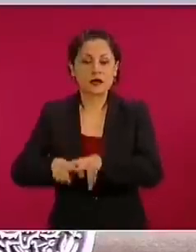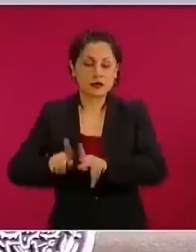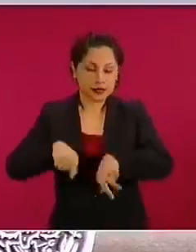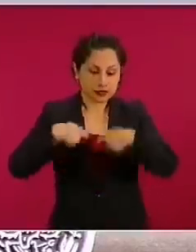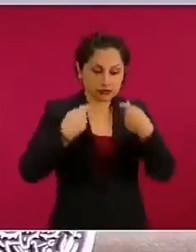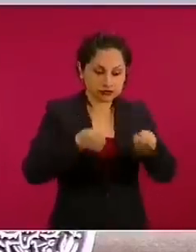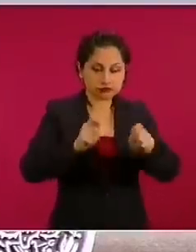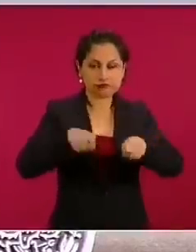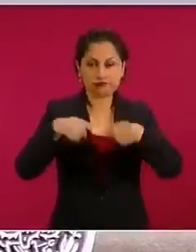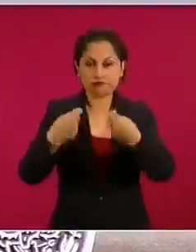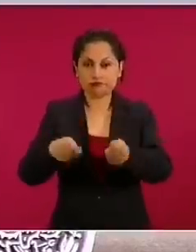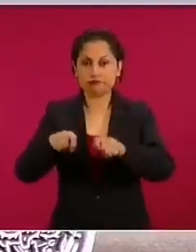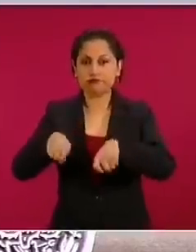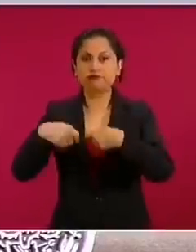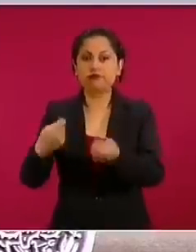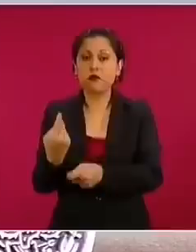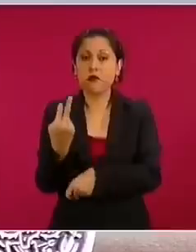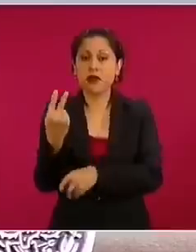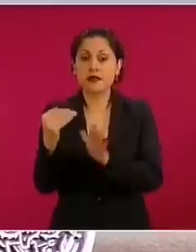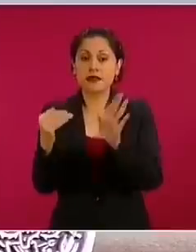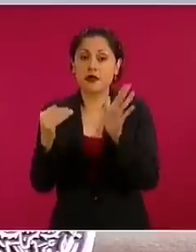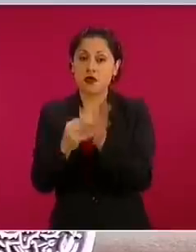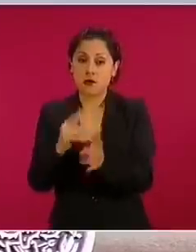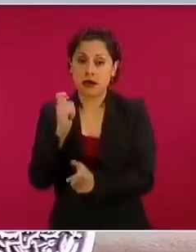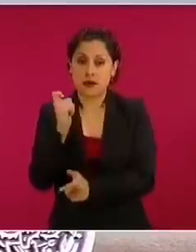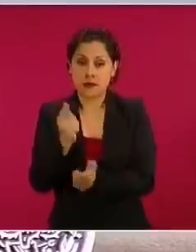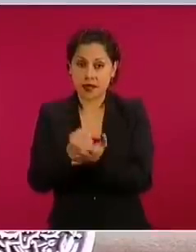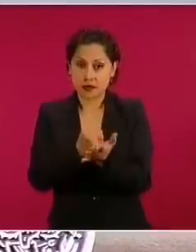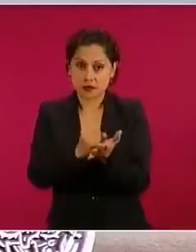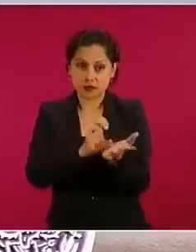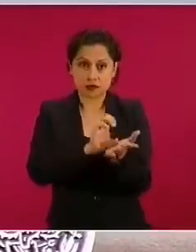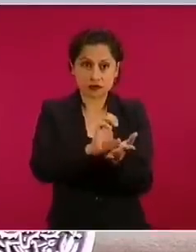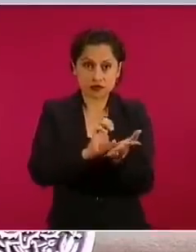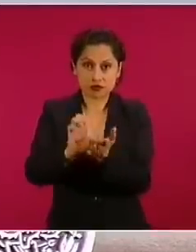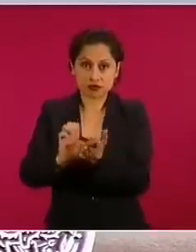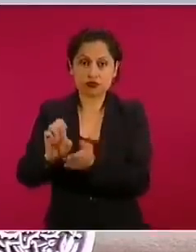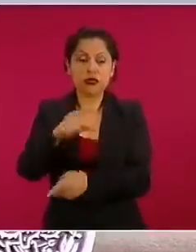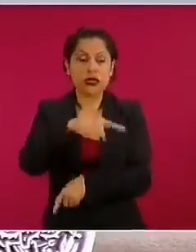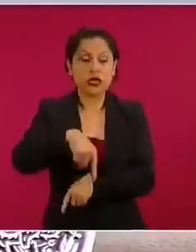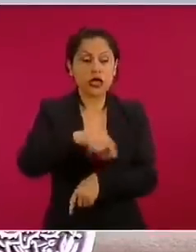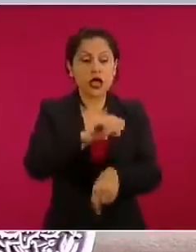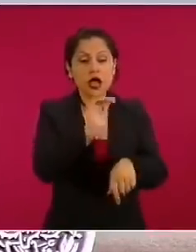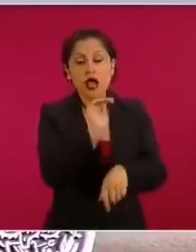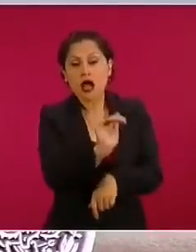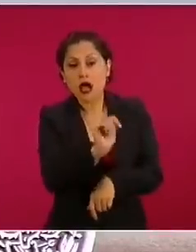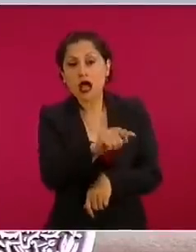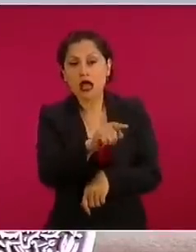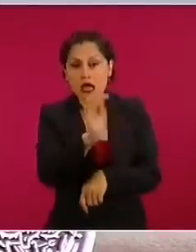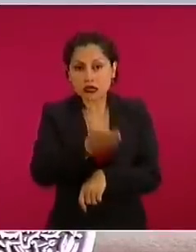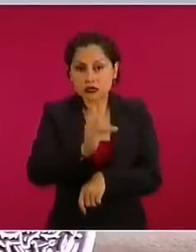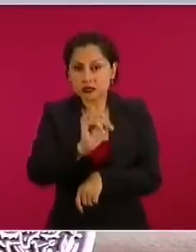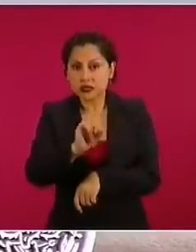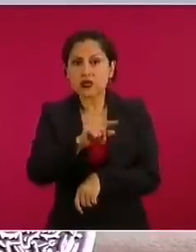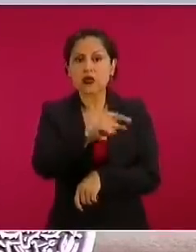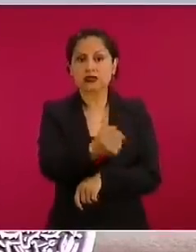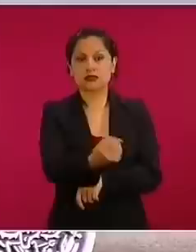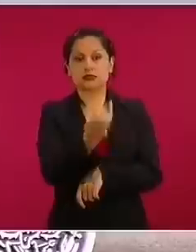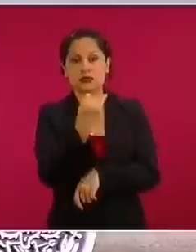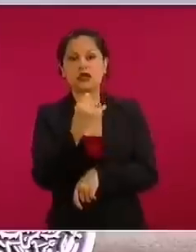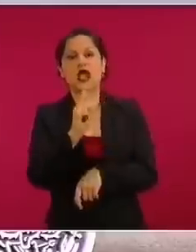mil pesos aquellos que hayan aceptado el crédito que formen parte del